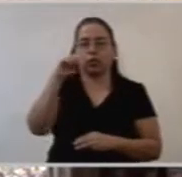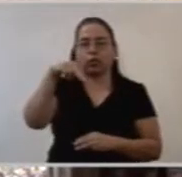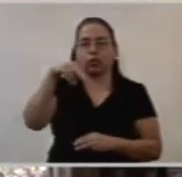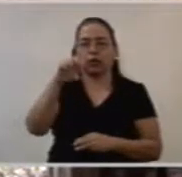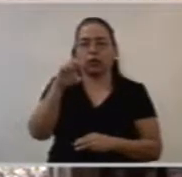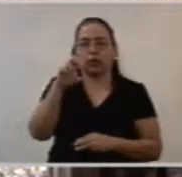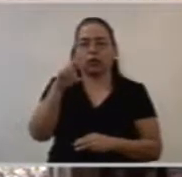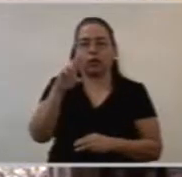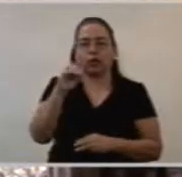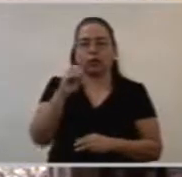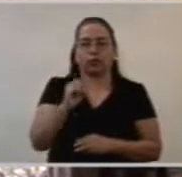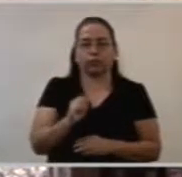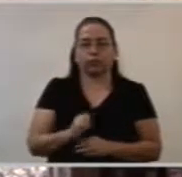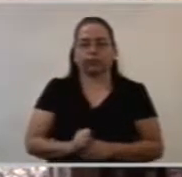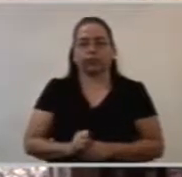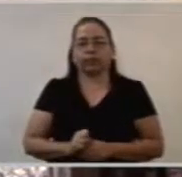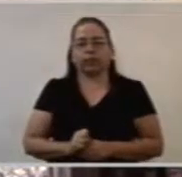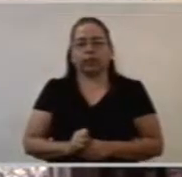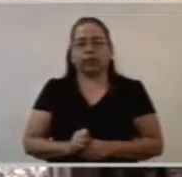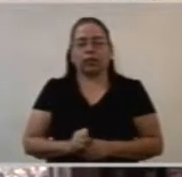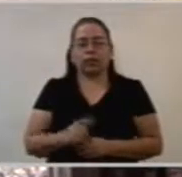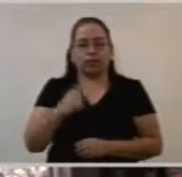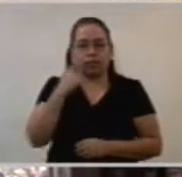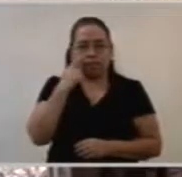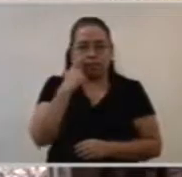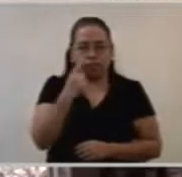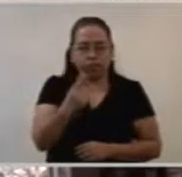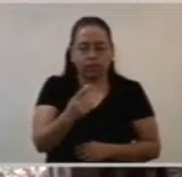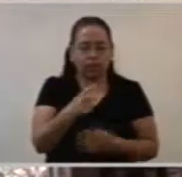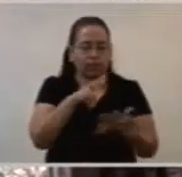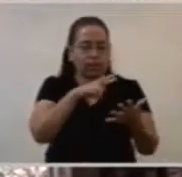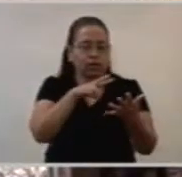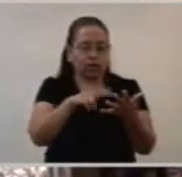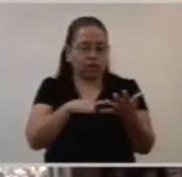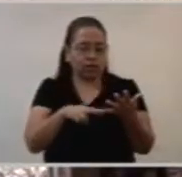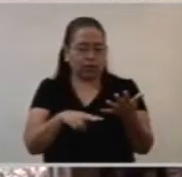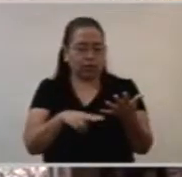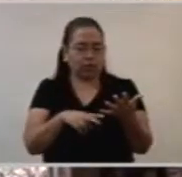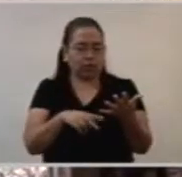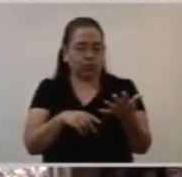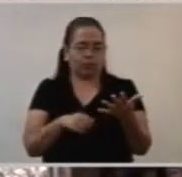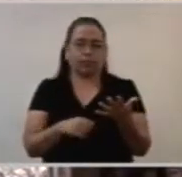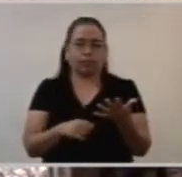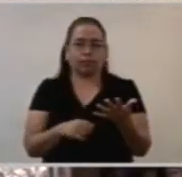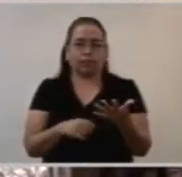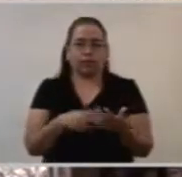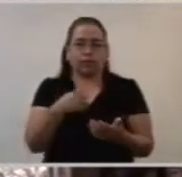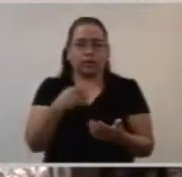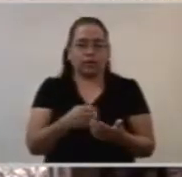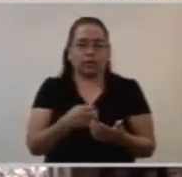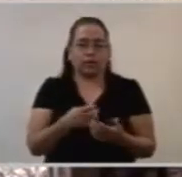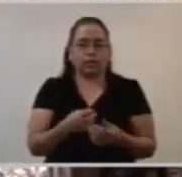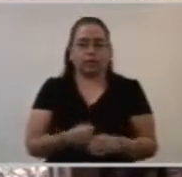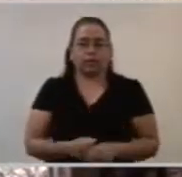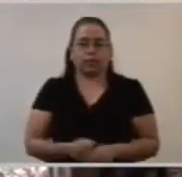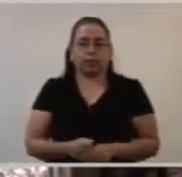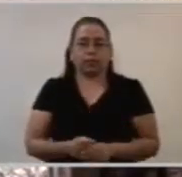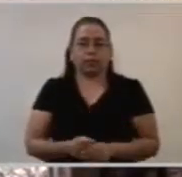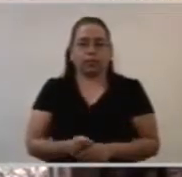¿Qué podemos subrayar de lo que hemos escuchado este domingo?